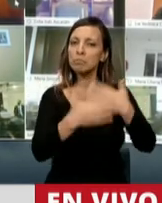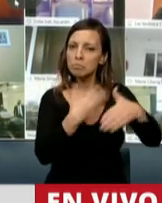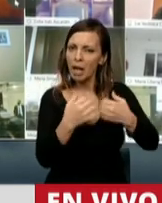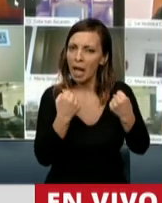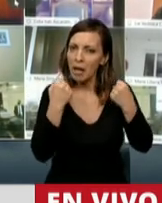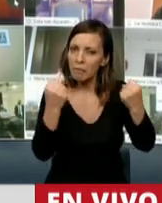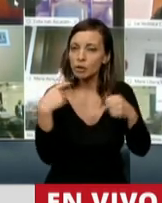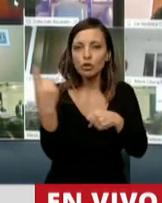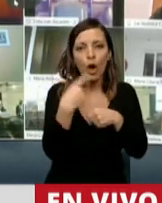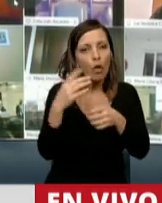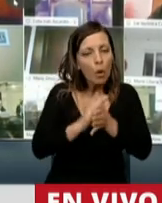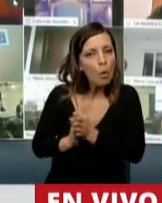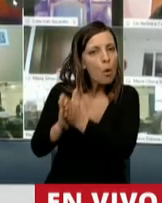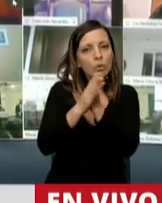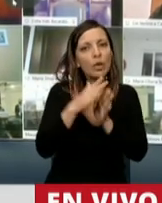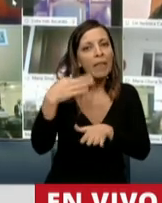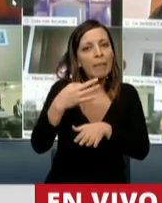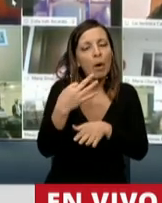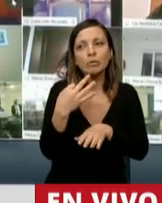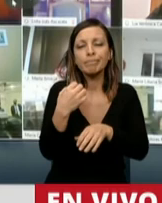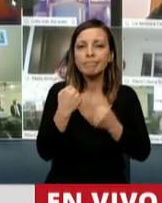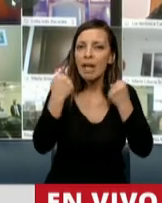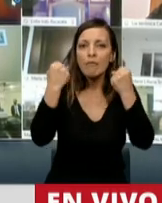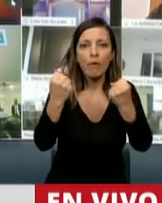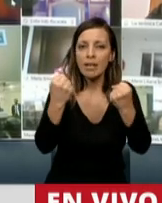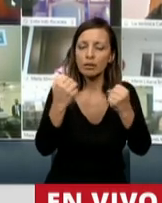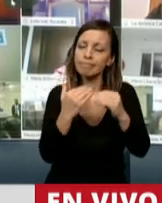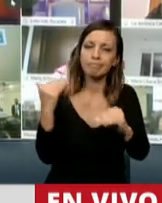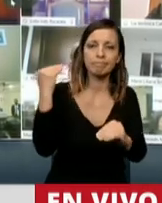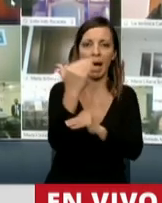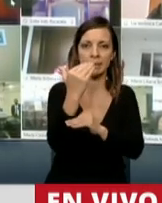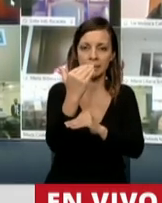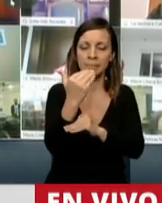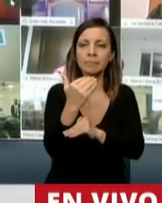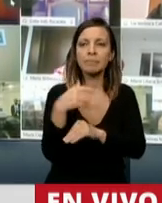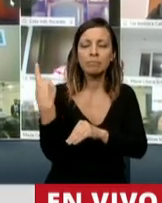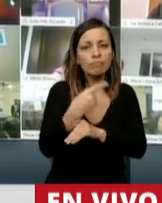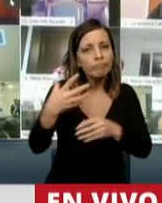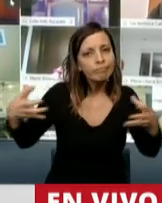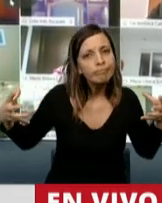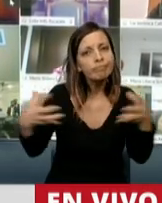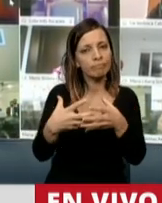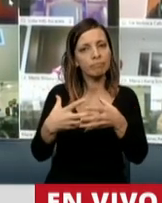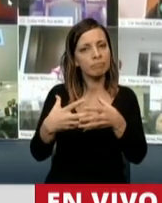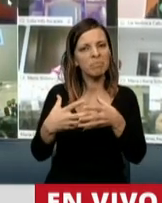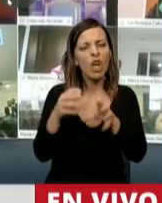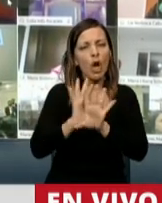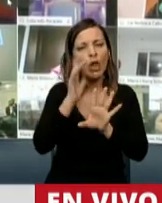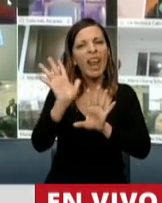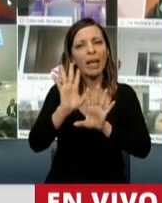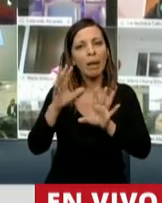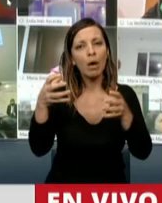juntos entendemos que tenemos una necesidad superior, que está mucho más allá de la grieta,